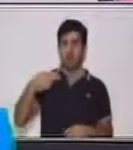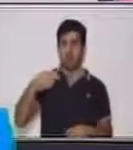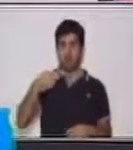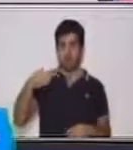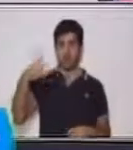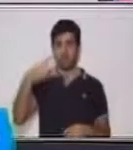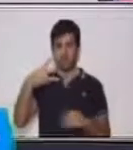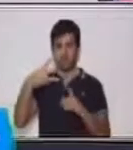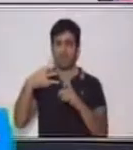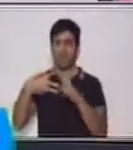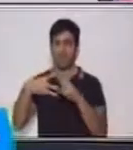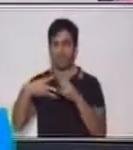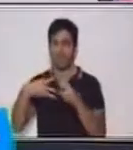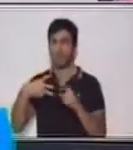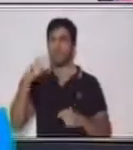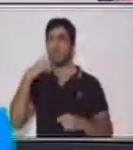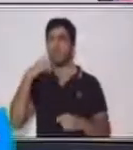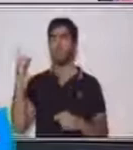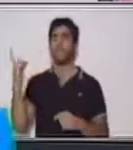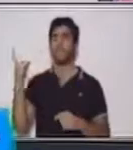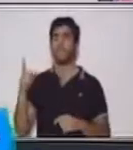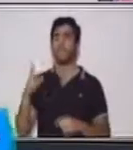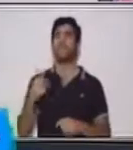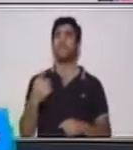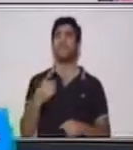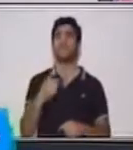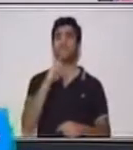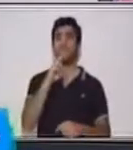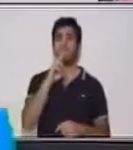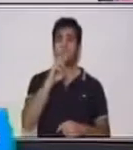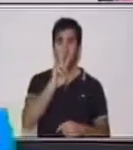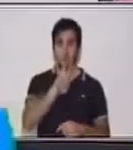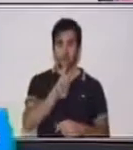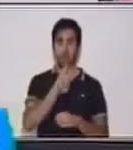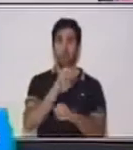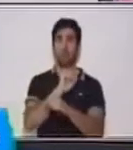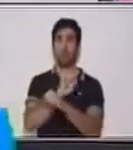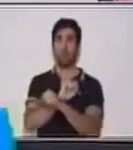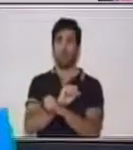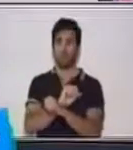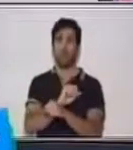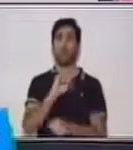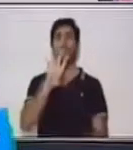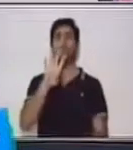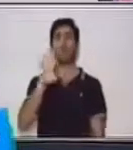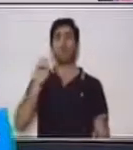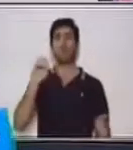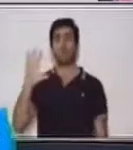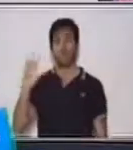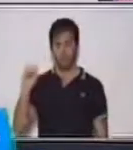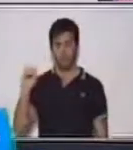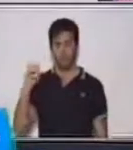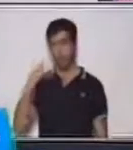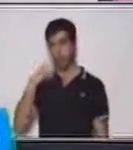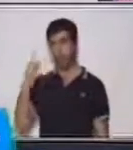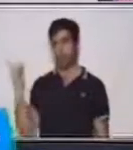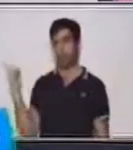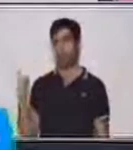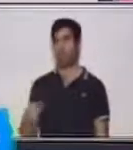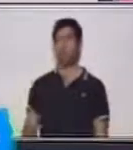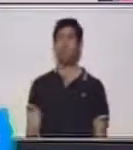coloco acá otro punto, ahora dice dos por cuatrocientos.